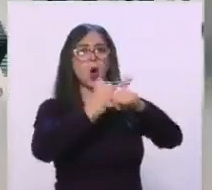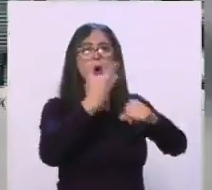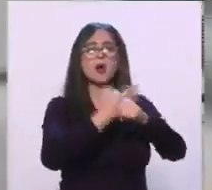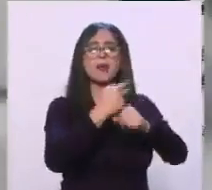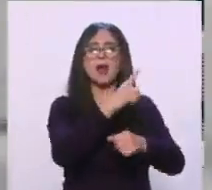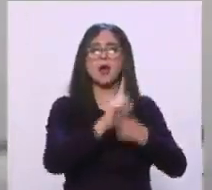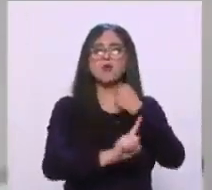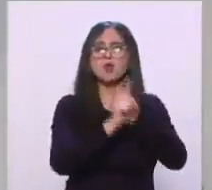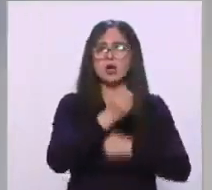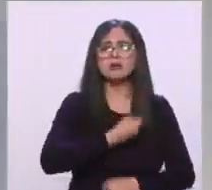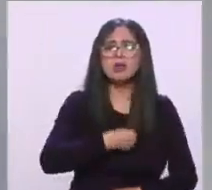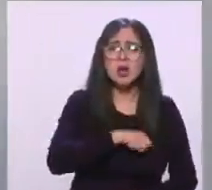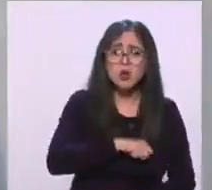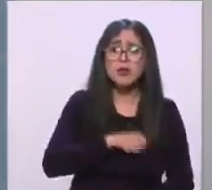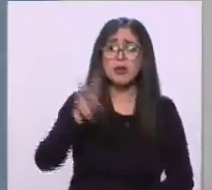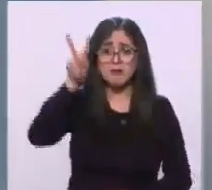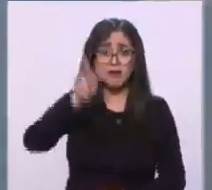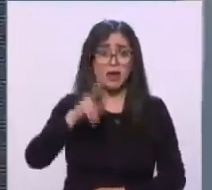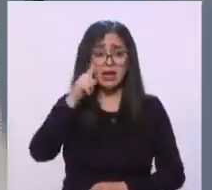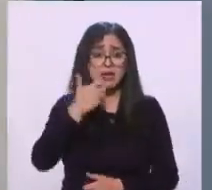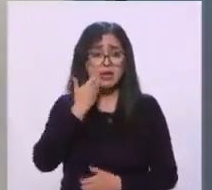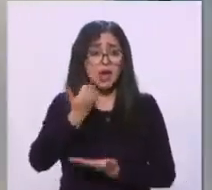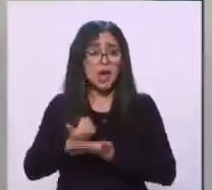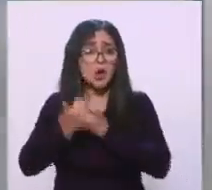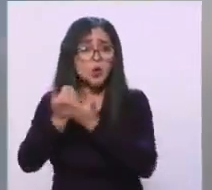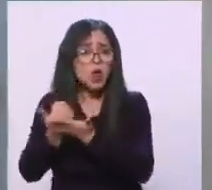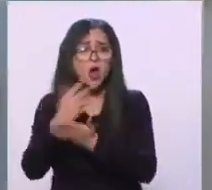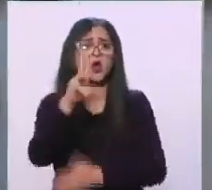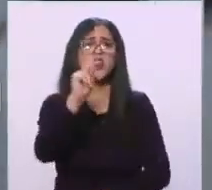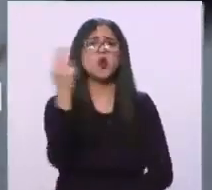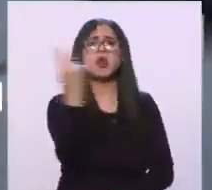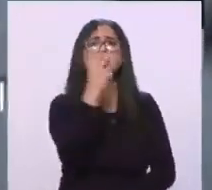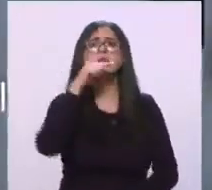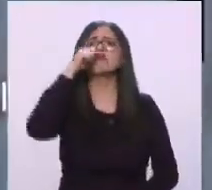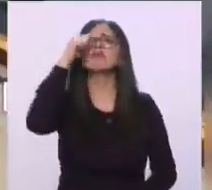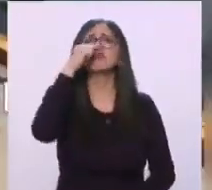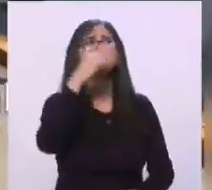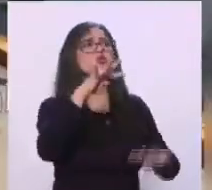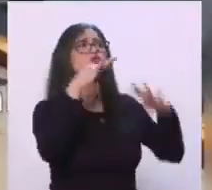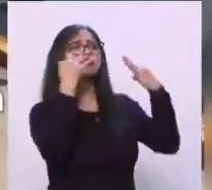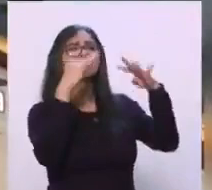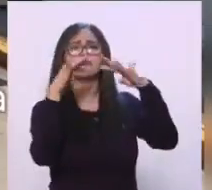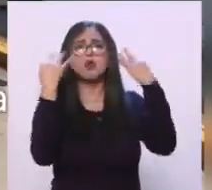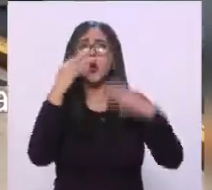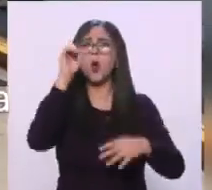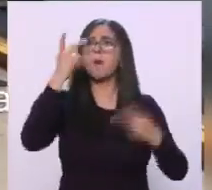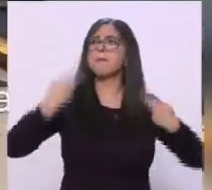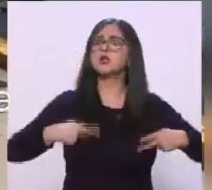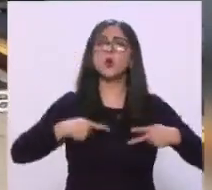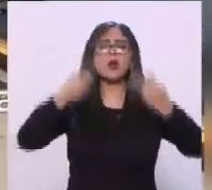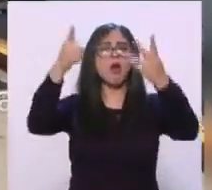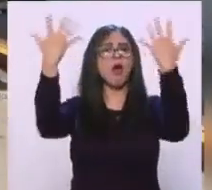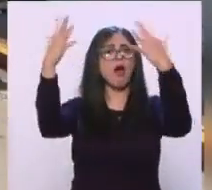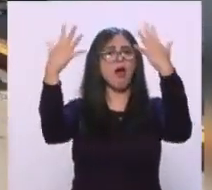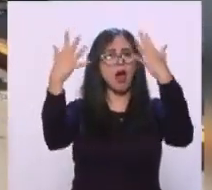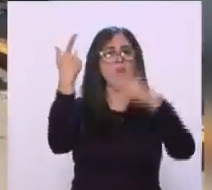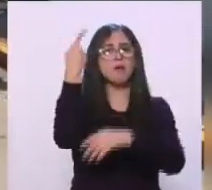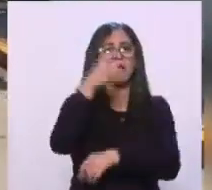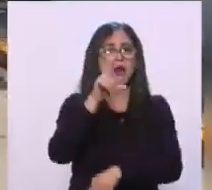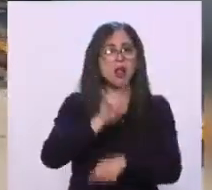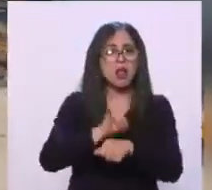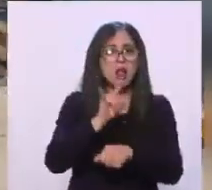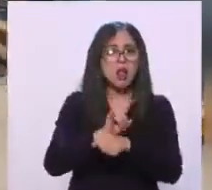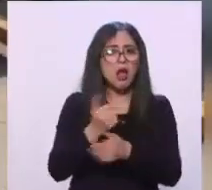pues si van a hacer la caridad, pues que la hagan siempre subirlo, ¿no? O no hace falta, o que se esperan a que la gente realmente los reconozca. Por esto de simular apoyos,